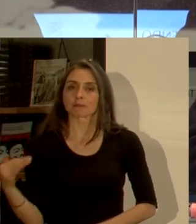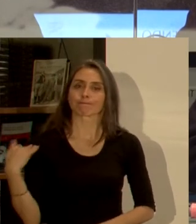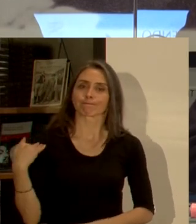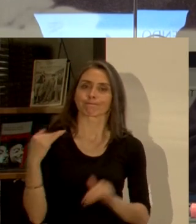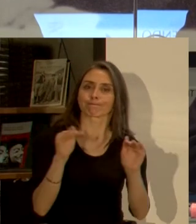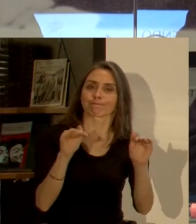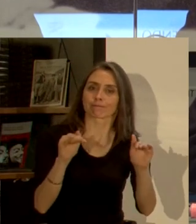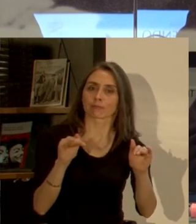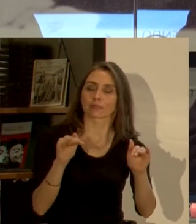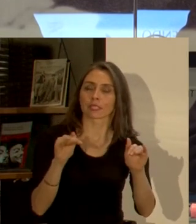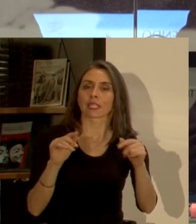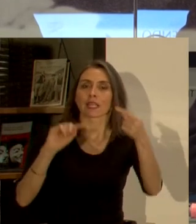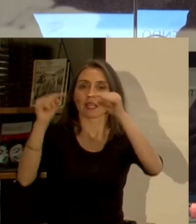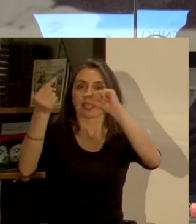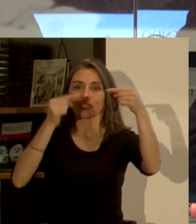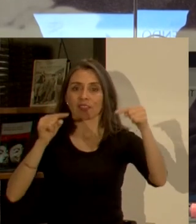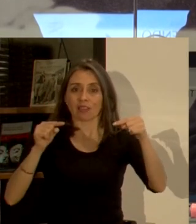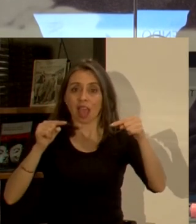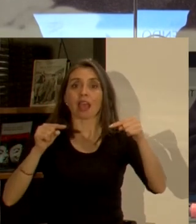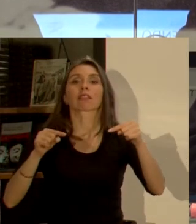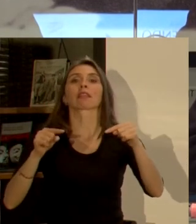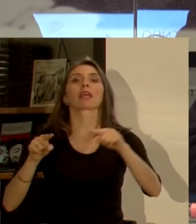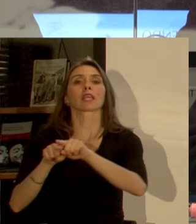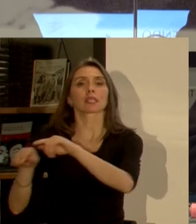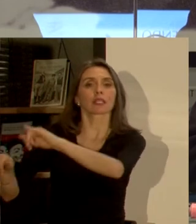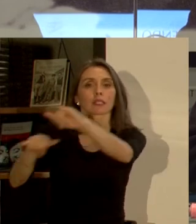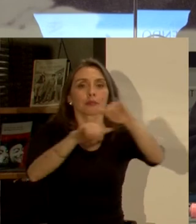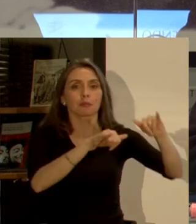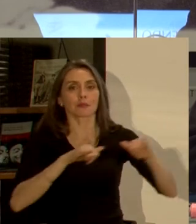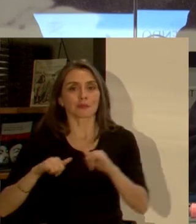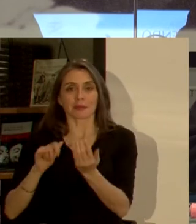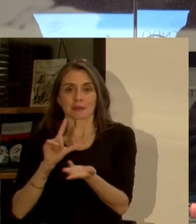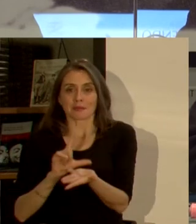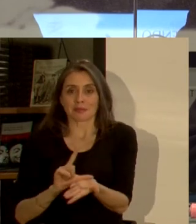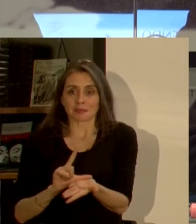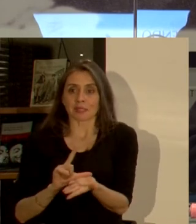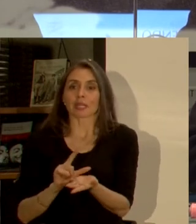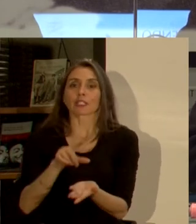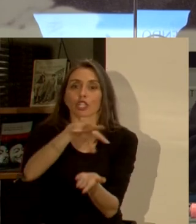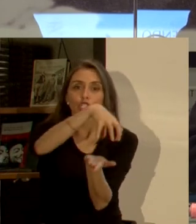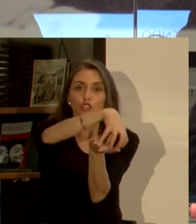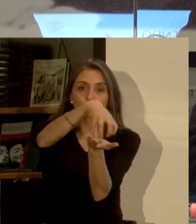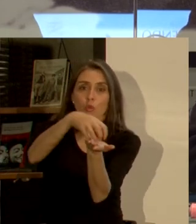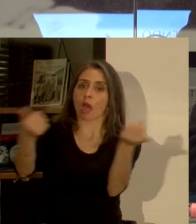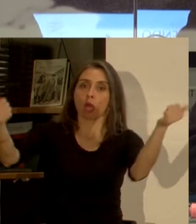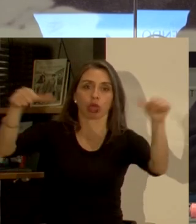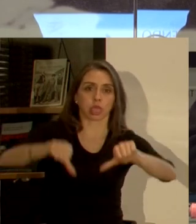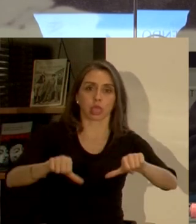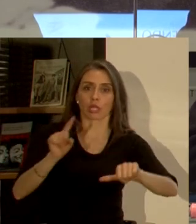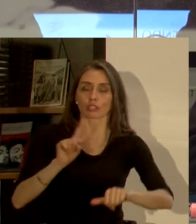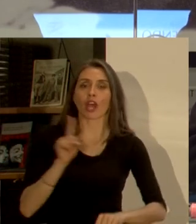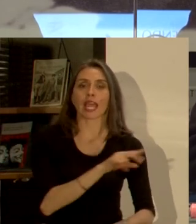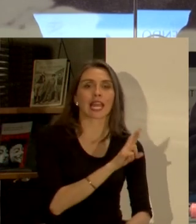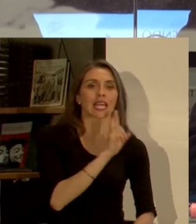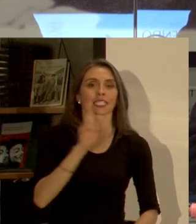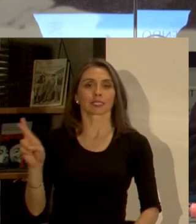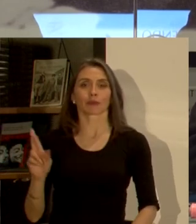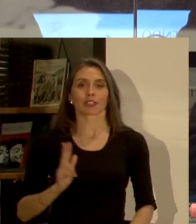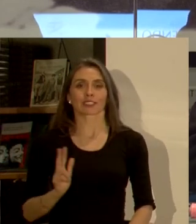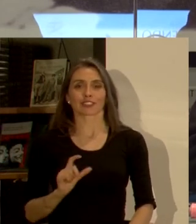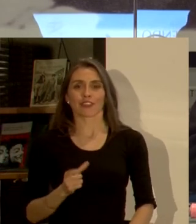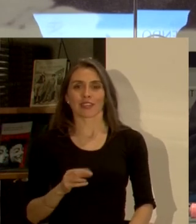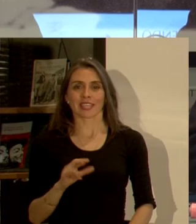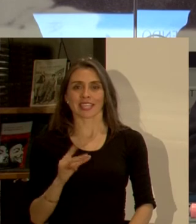invita a mirar el debate si lugares comunes habla de que nuestras ciudades no están por el suelo respondiéndole al señor